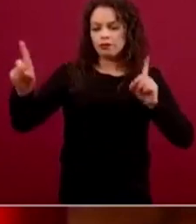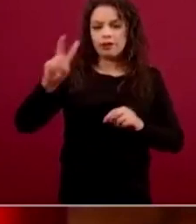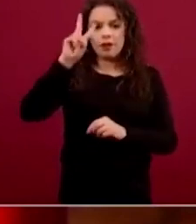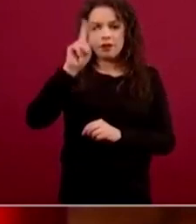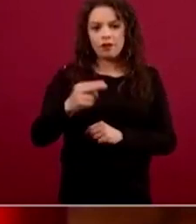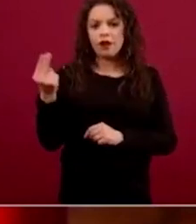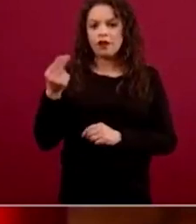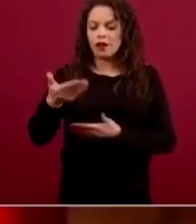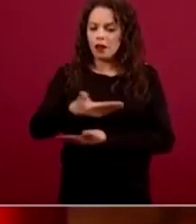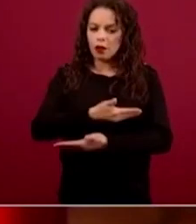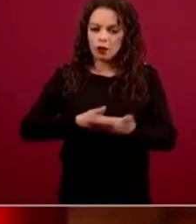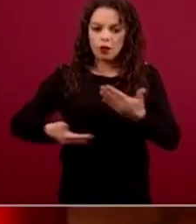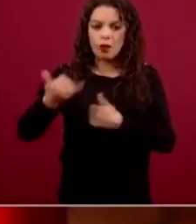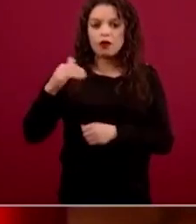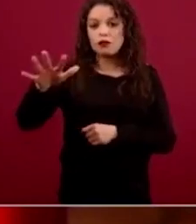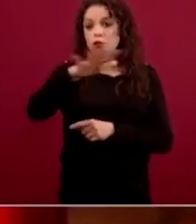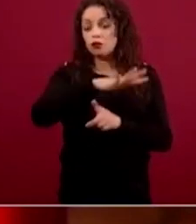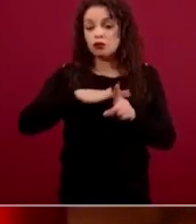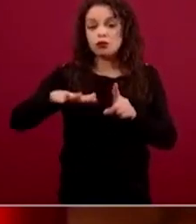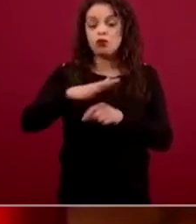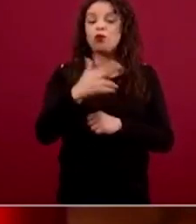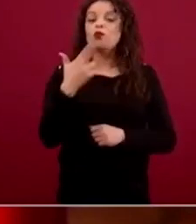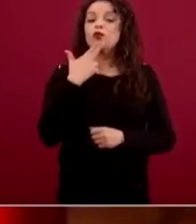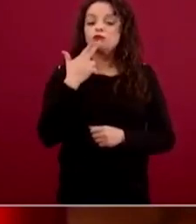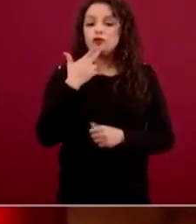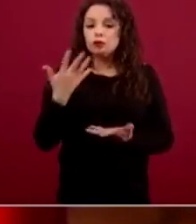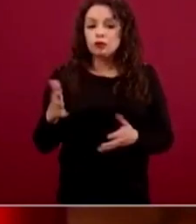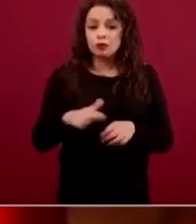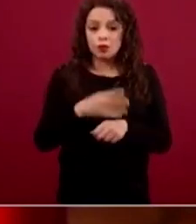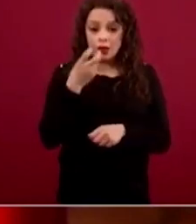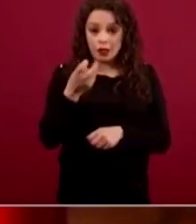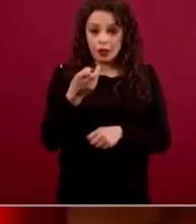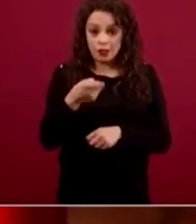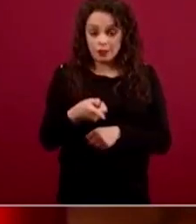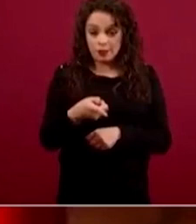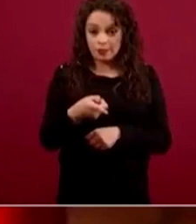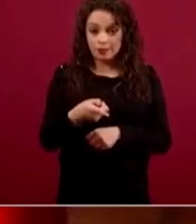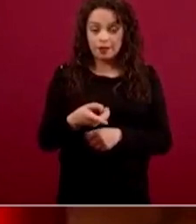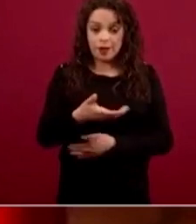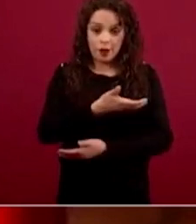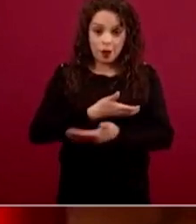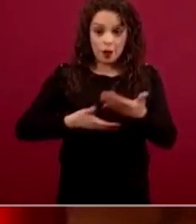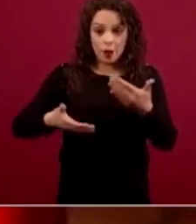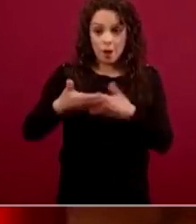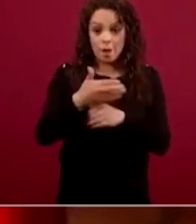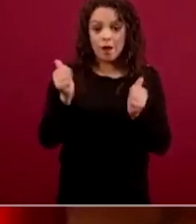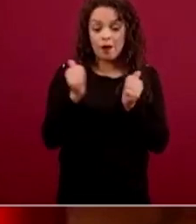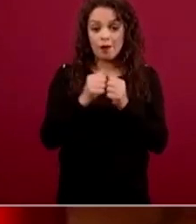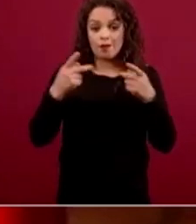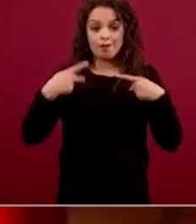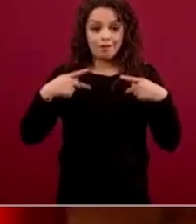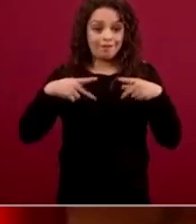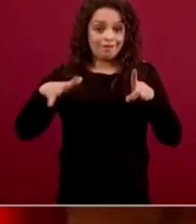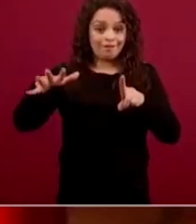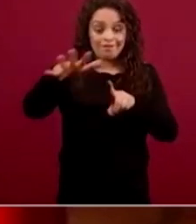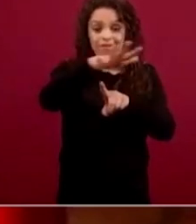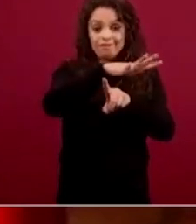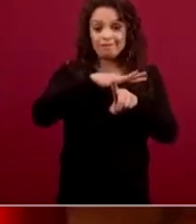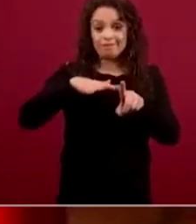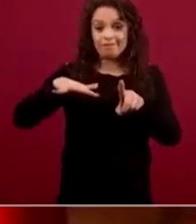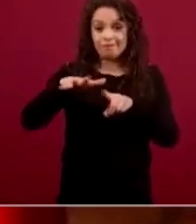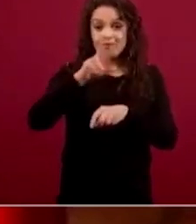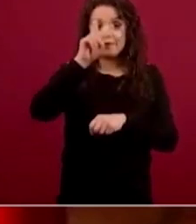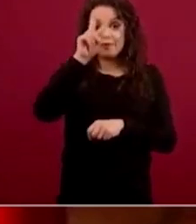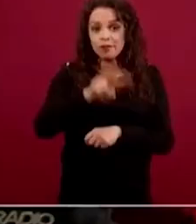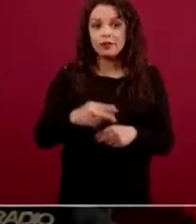compartirlo. Es esta nueva forma de compartir entre una sociedad que quiere estar